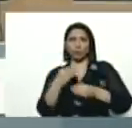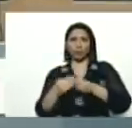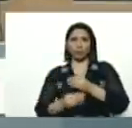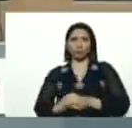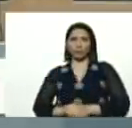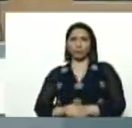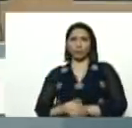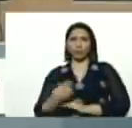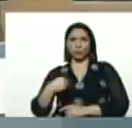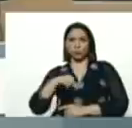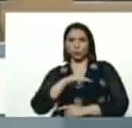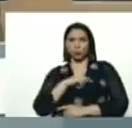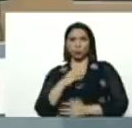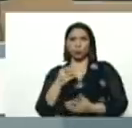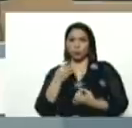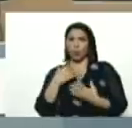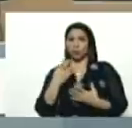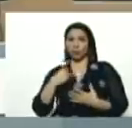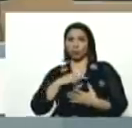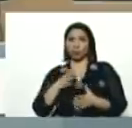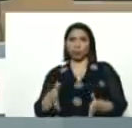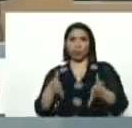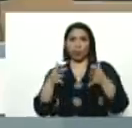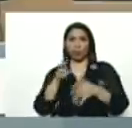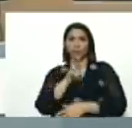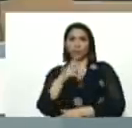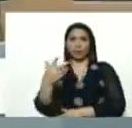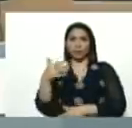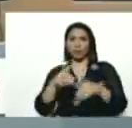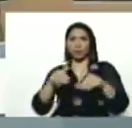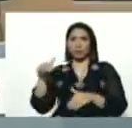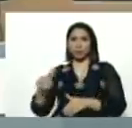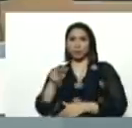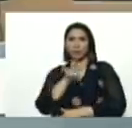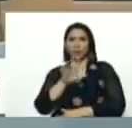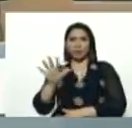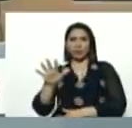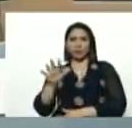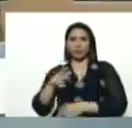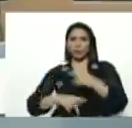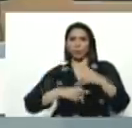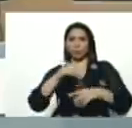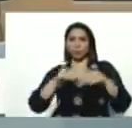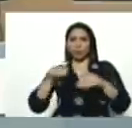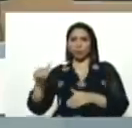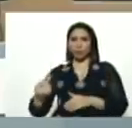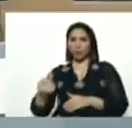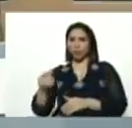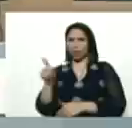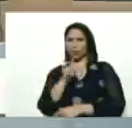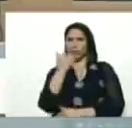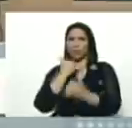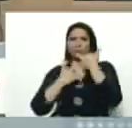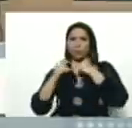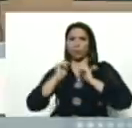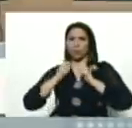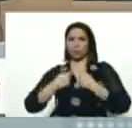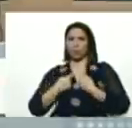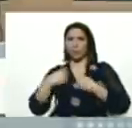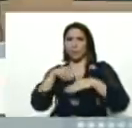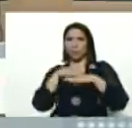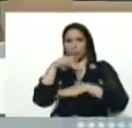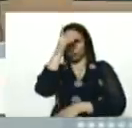nosotros, bueno, hemos ganado, 23 elecciones, de 25 procesos, si no me equivoco, Aristóbulo, perdón,